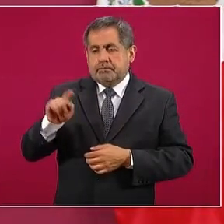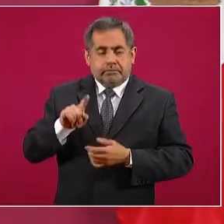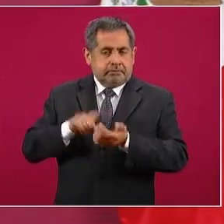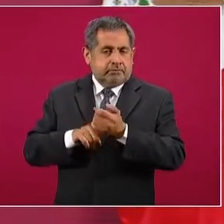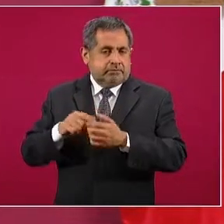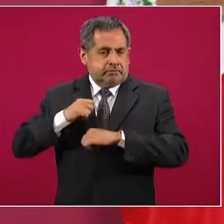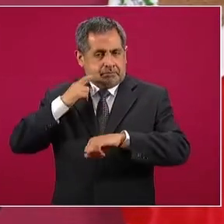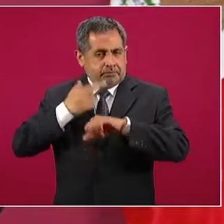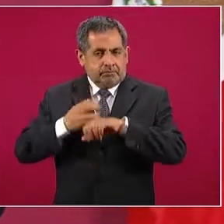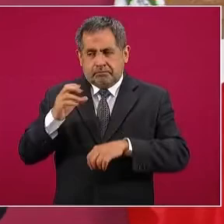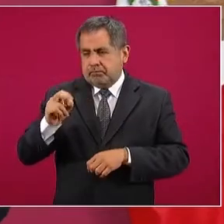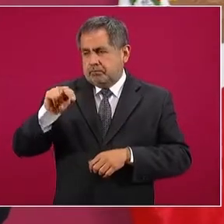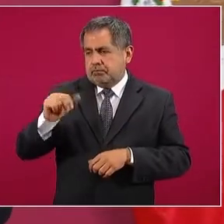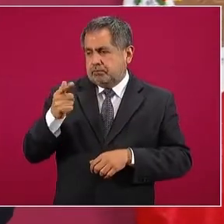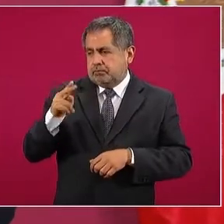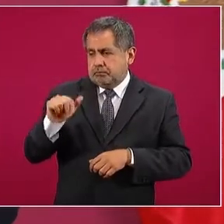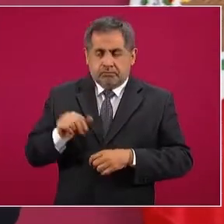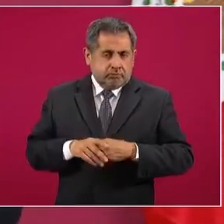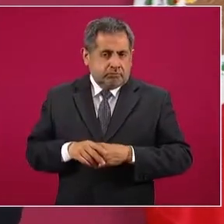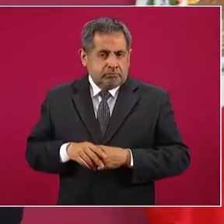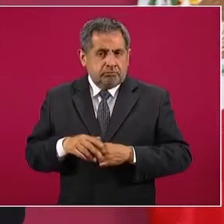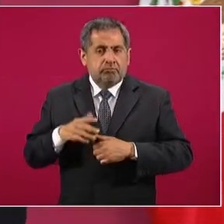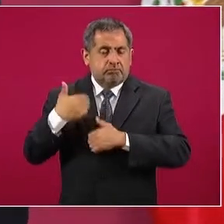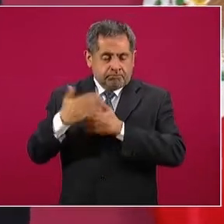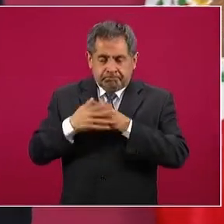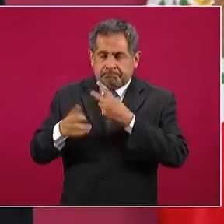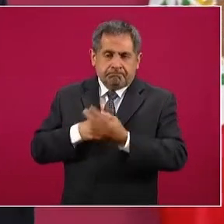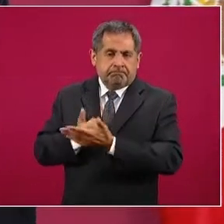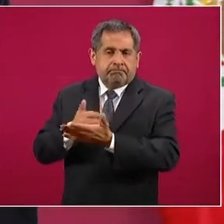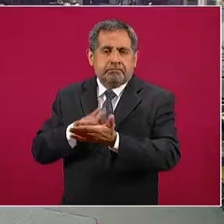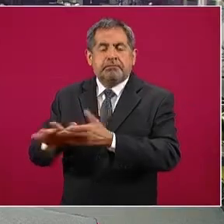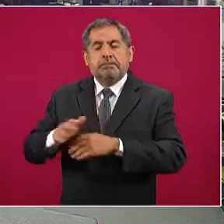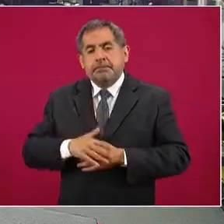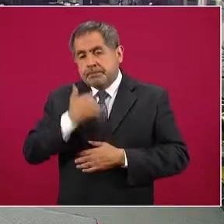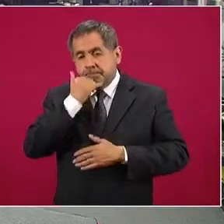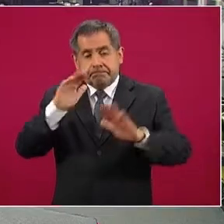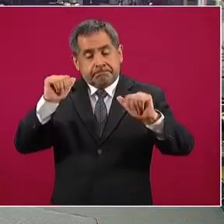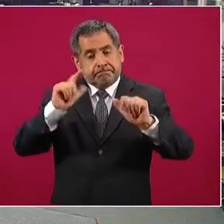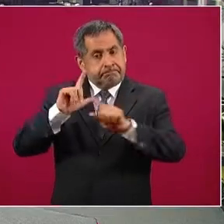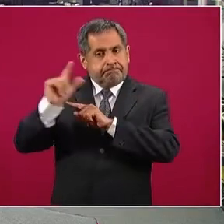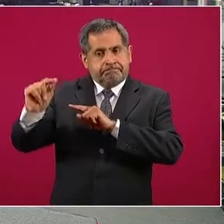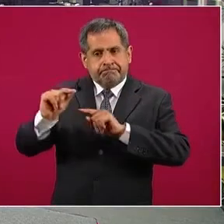vamos a estar ayudando. Me tengo que ir,